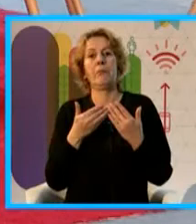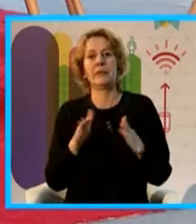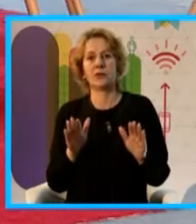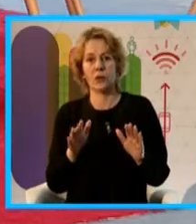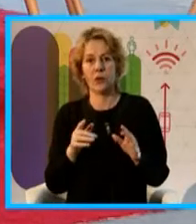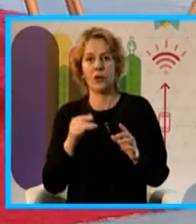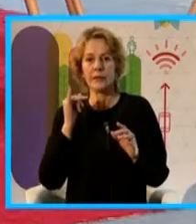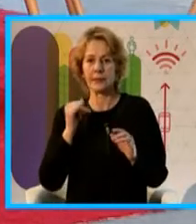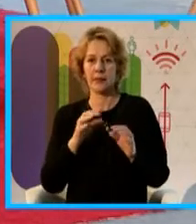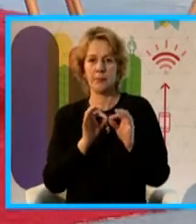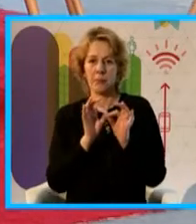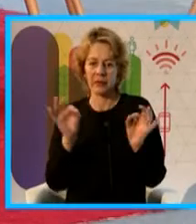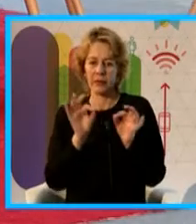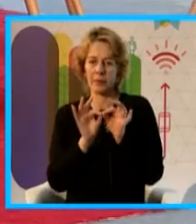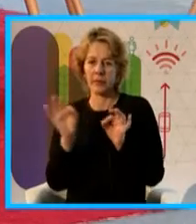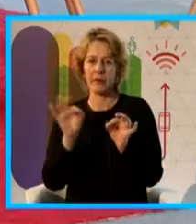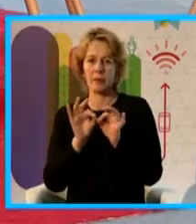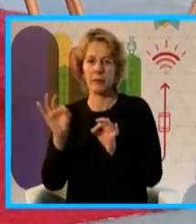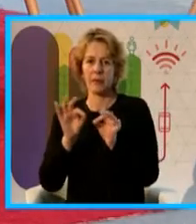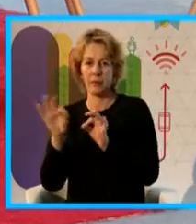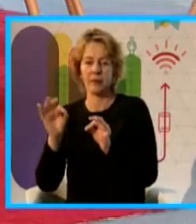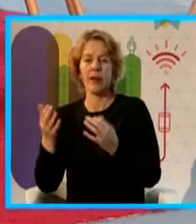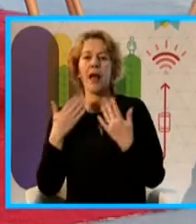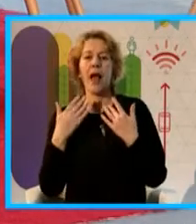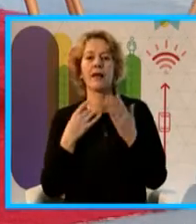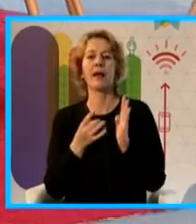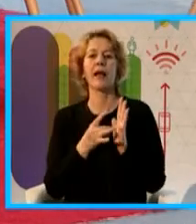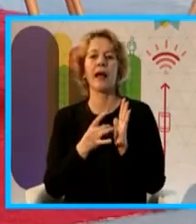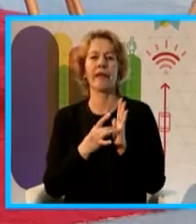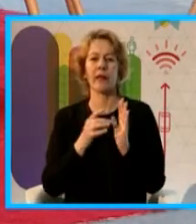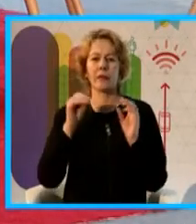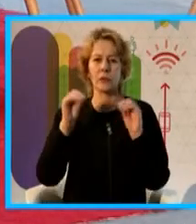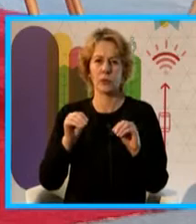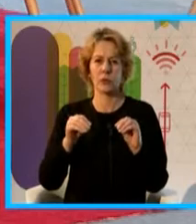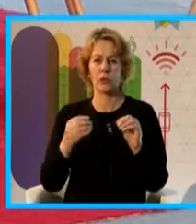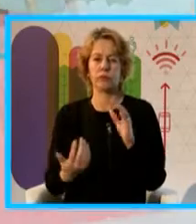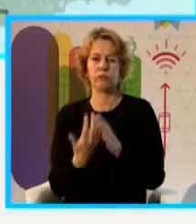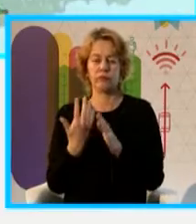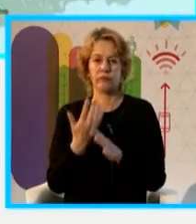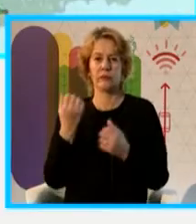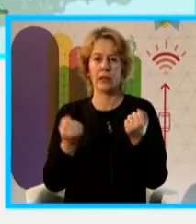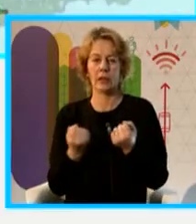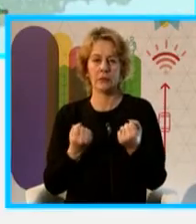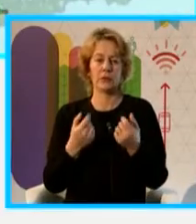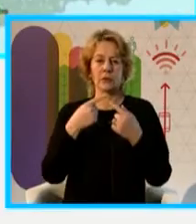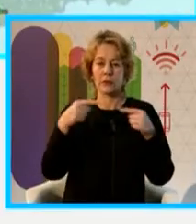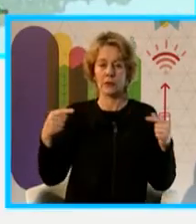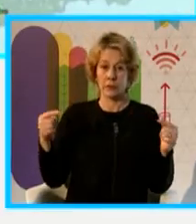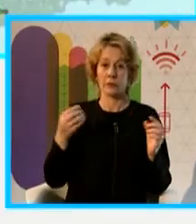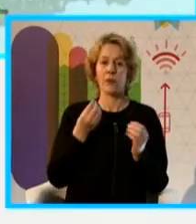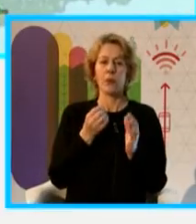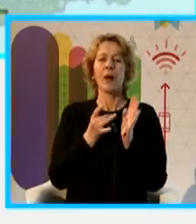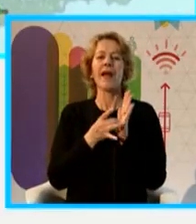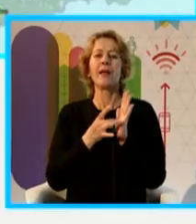ya de medir constantemente en forma sistemática y consistente lo que es la calidad del aire